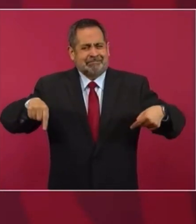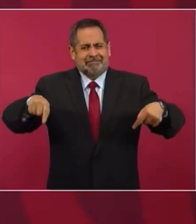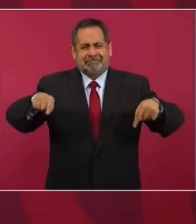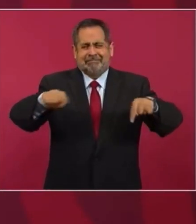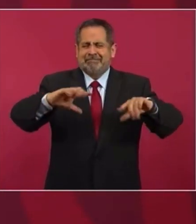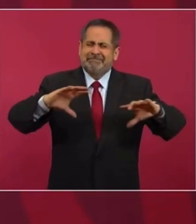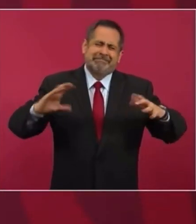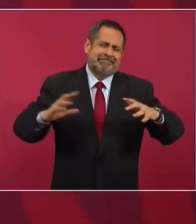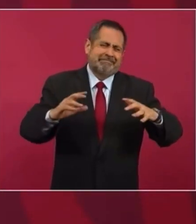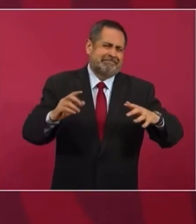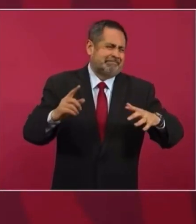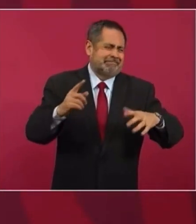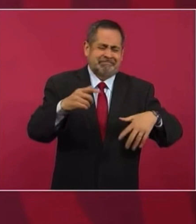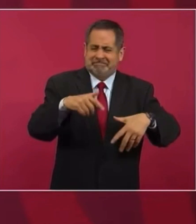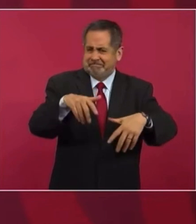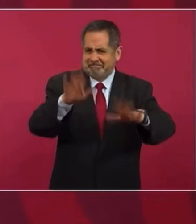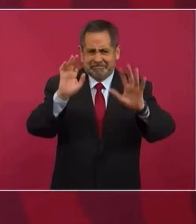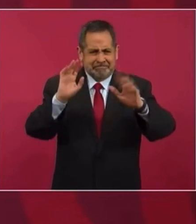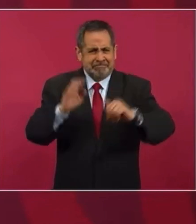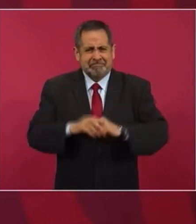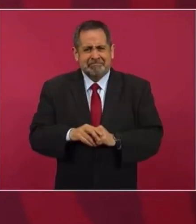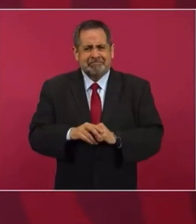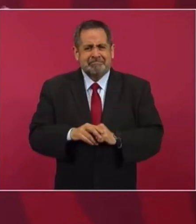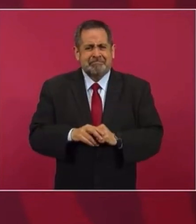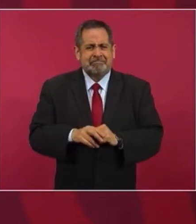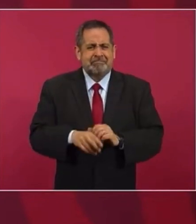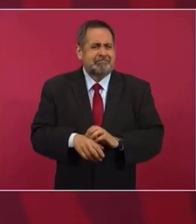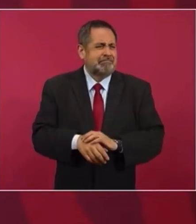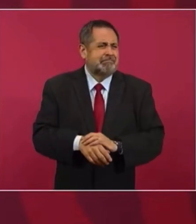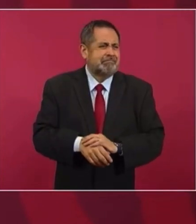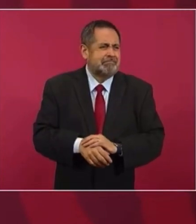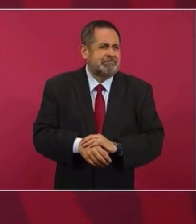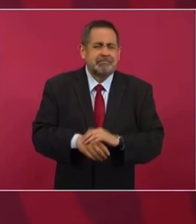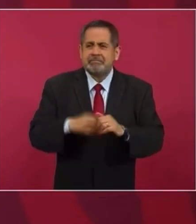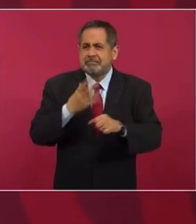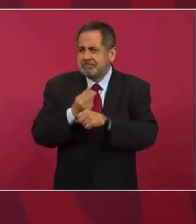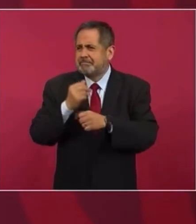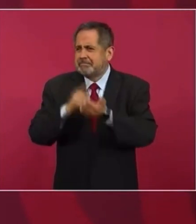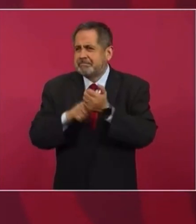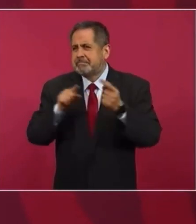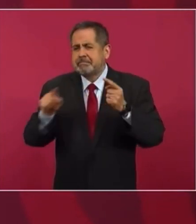Cientos de obras de intervención urbana,